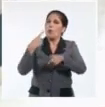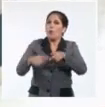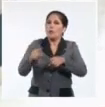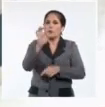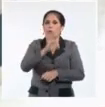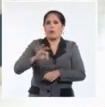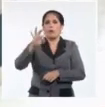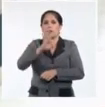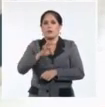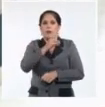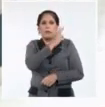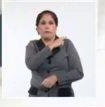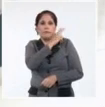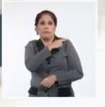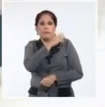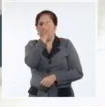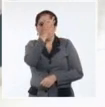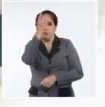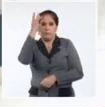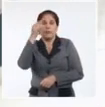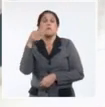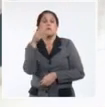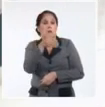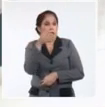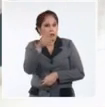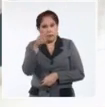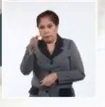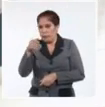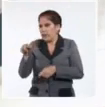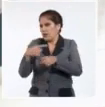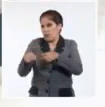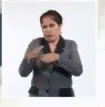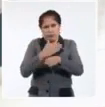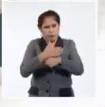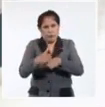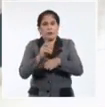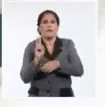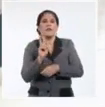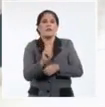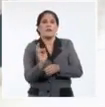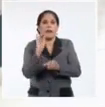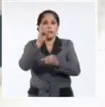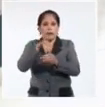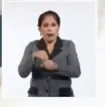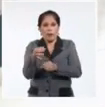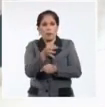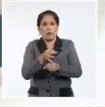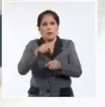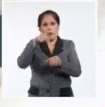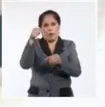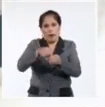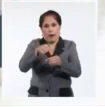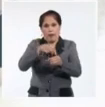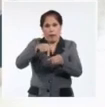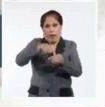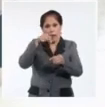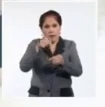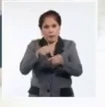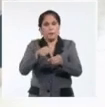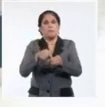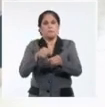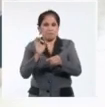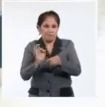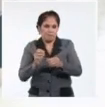Organización y Política de Ecuador del Comité Central, Roberto Mugales Ojeda, como parte de esta visita integral del Secretariado del Comité Central y su